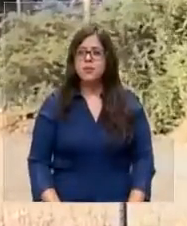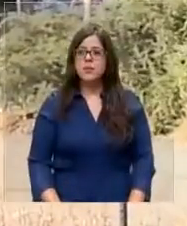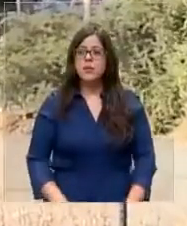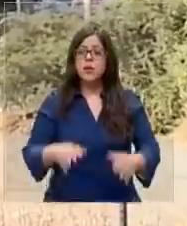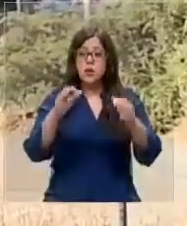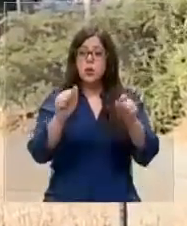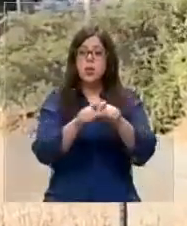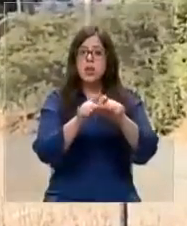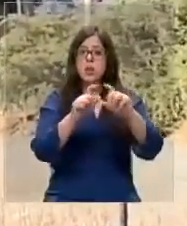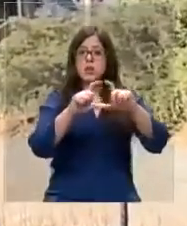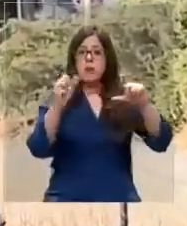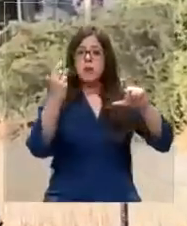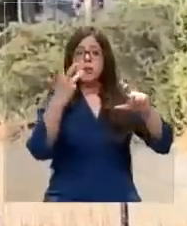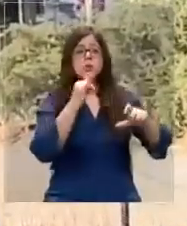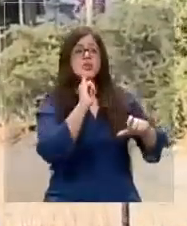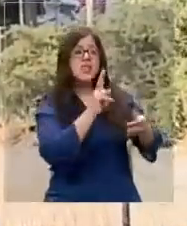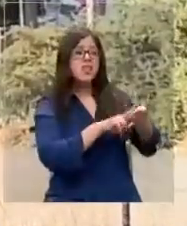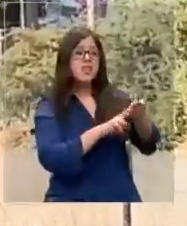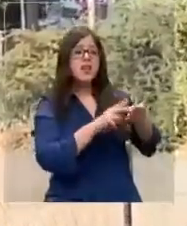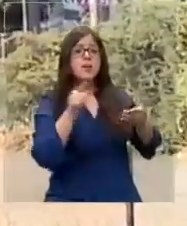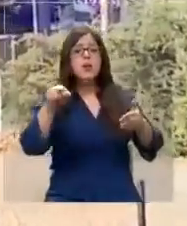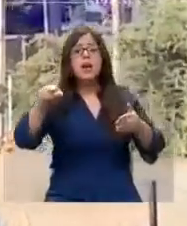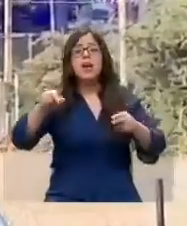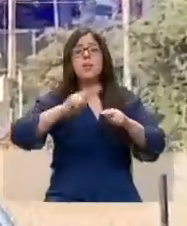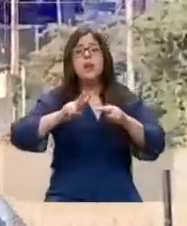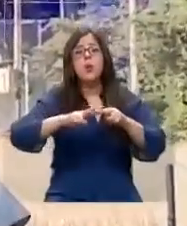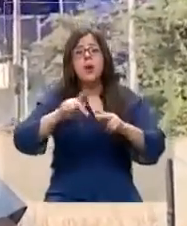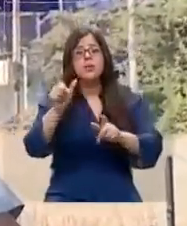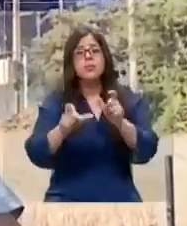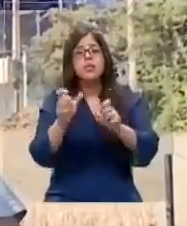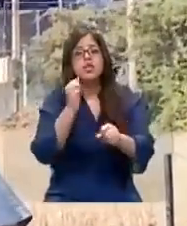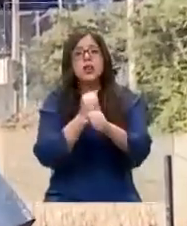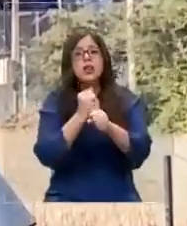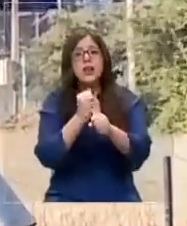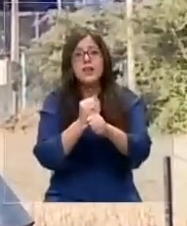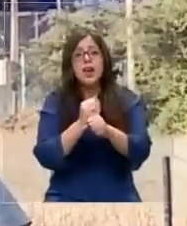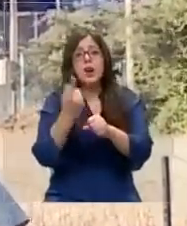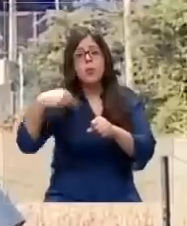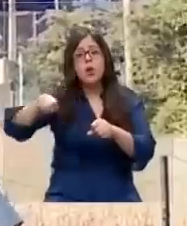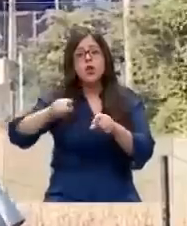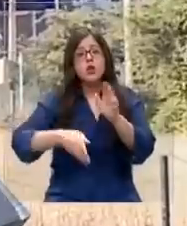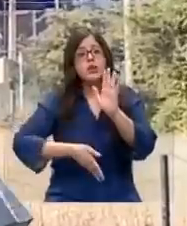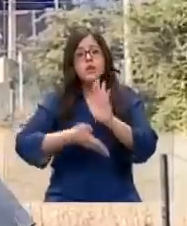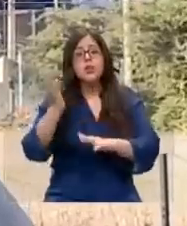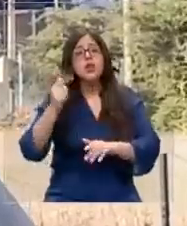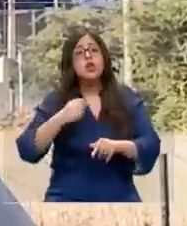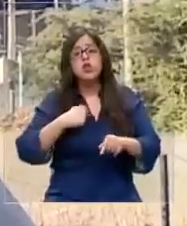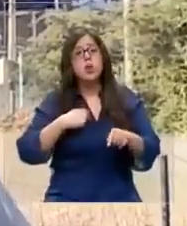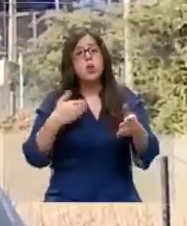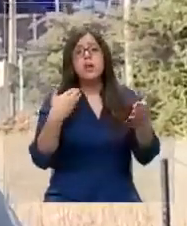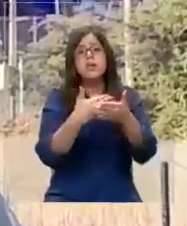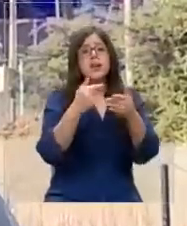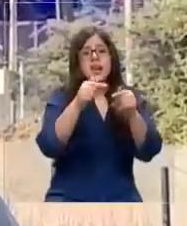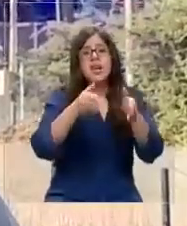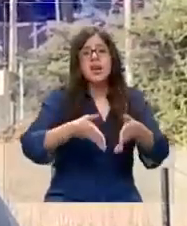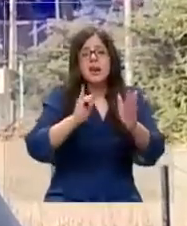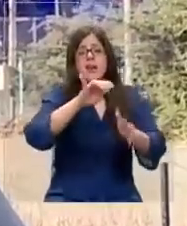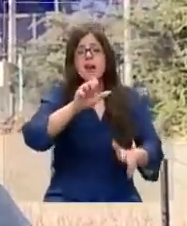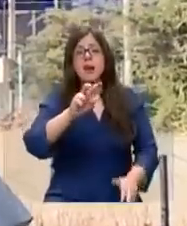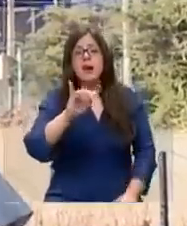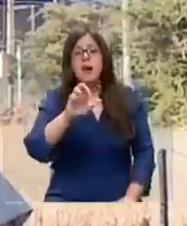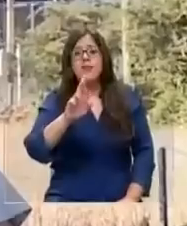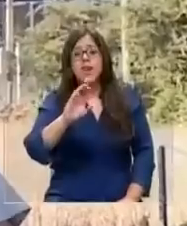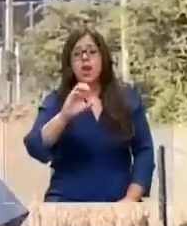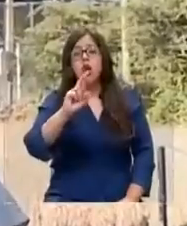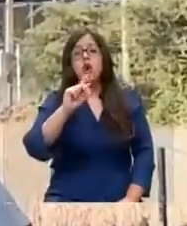placas patentes? Sí, verdad. Es que me lo hacen en la vega los muchachos, como se retiraron, pero yo hoy día la pongo sin falta. Si estoy aquí es Javier Cortés, vamos. Claro,